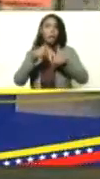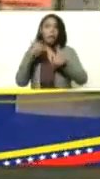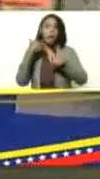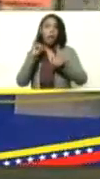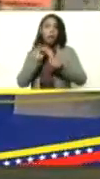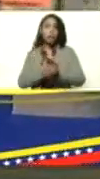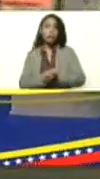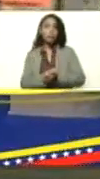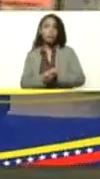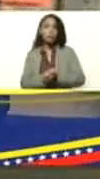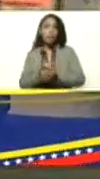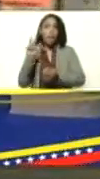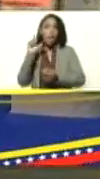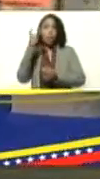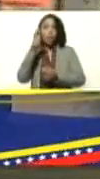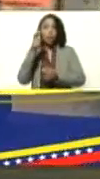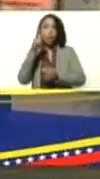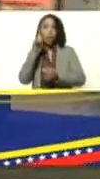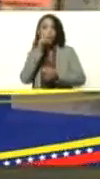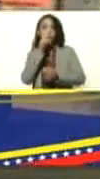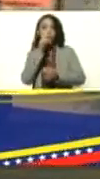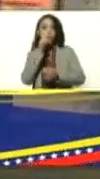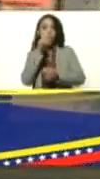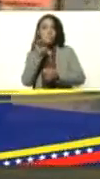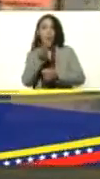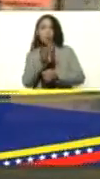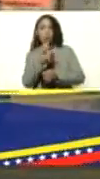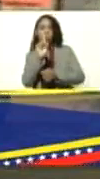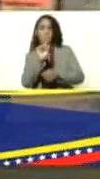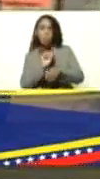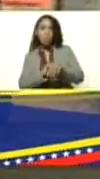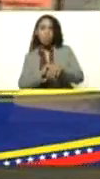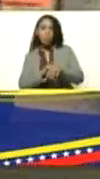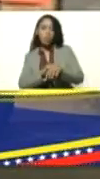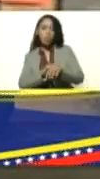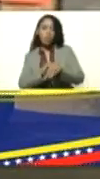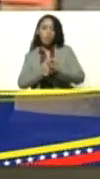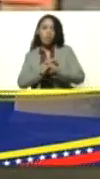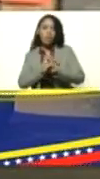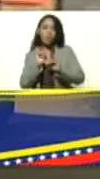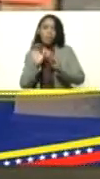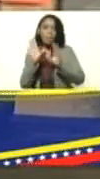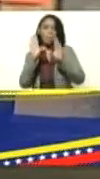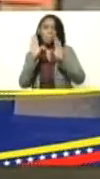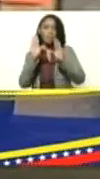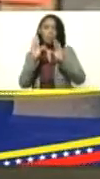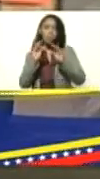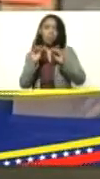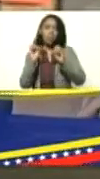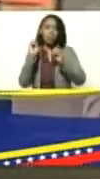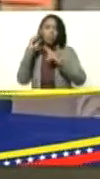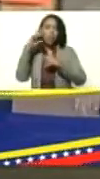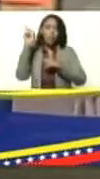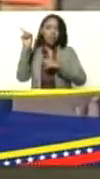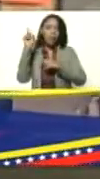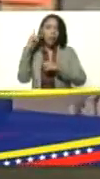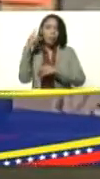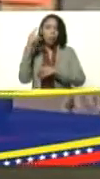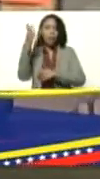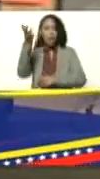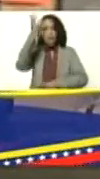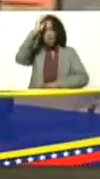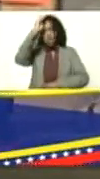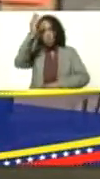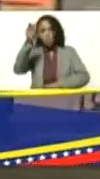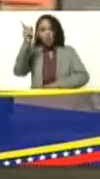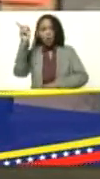en Guarico fue filmado hace unos minutos antes que se fuera el sol en Guarico en la parroquia El Sombrero allá en El